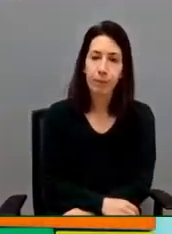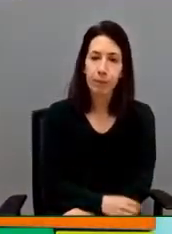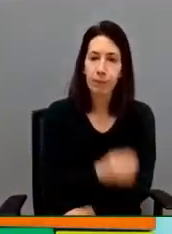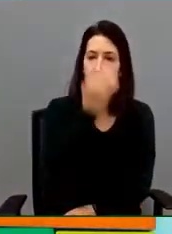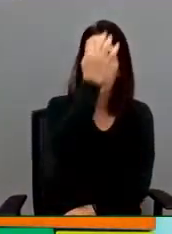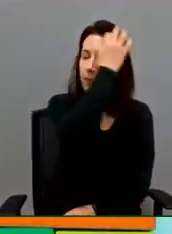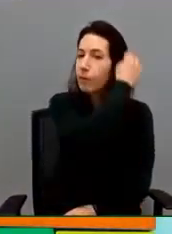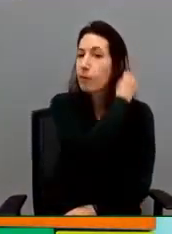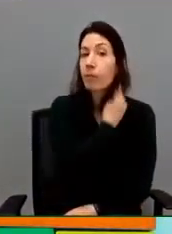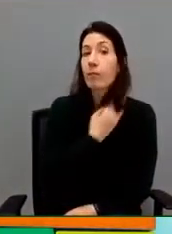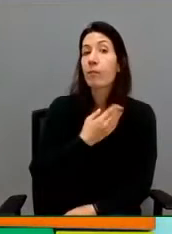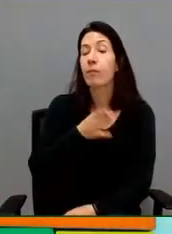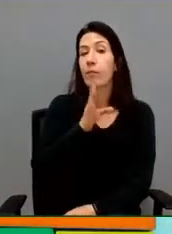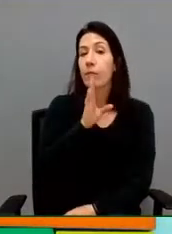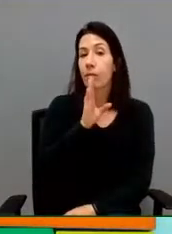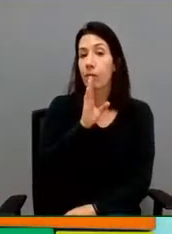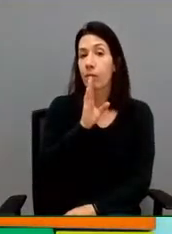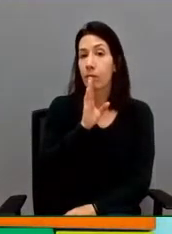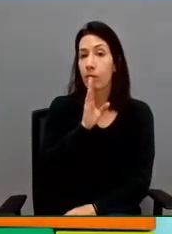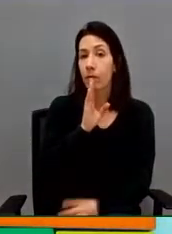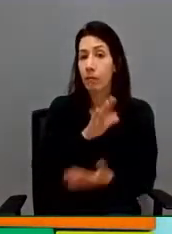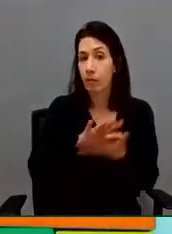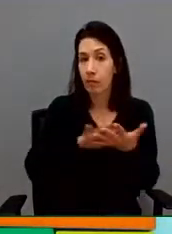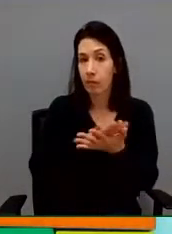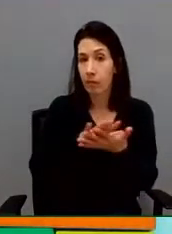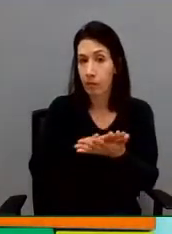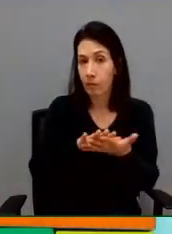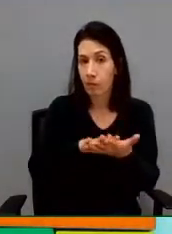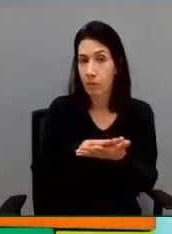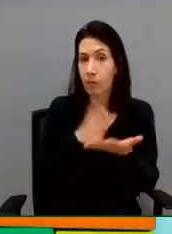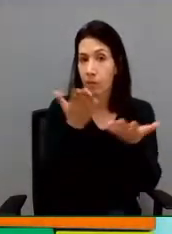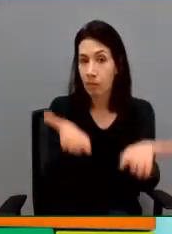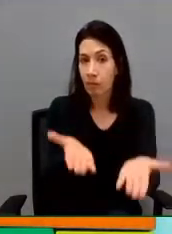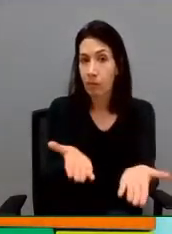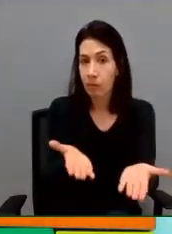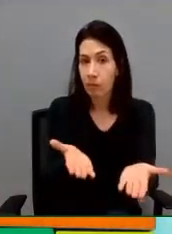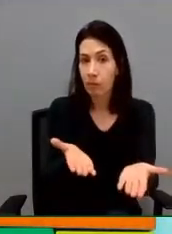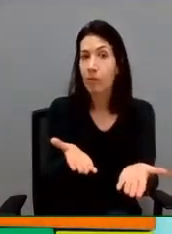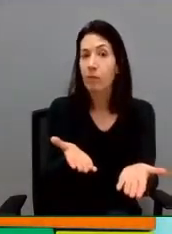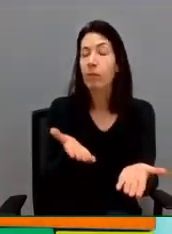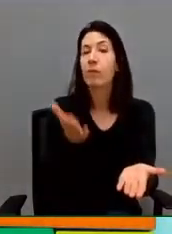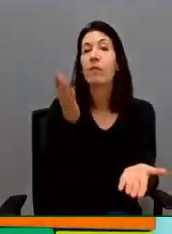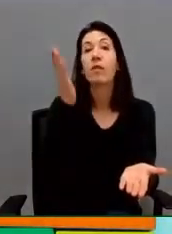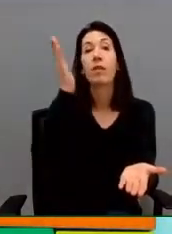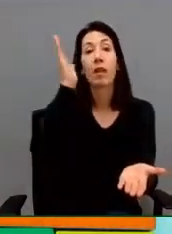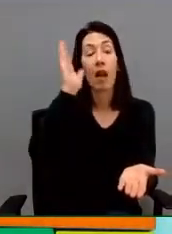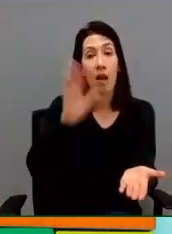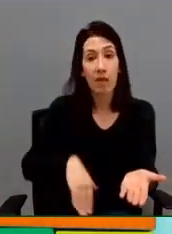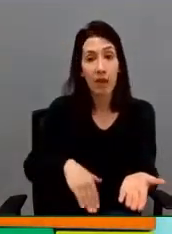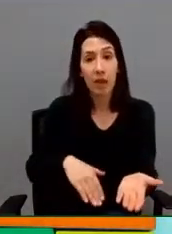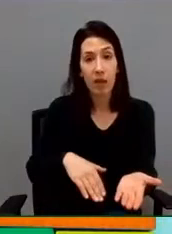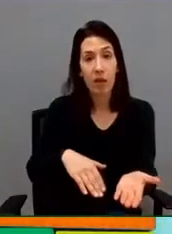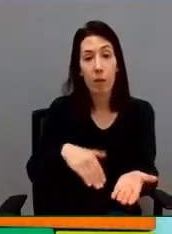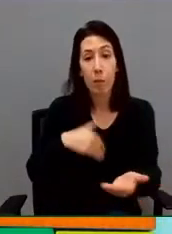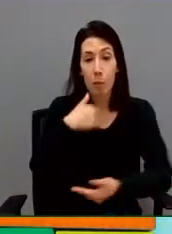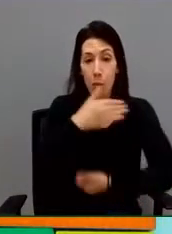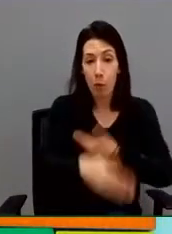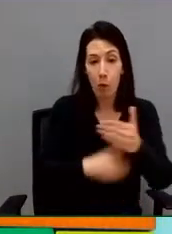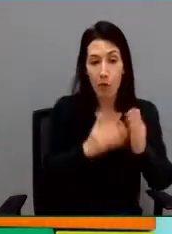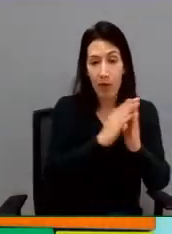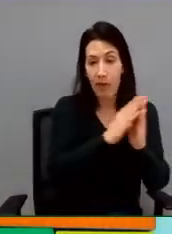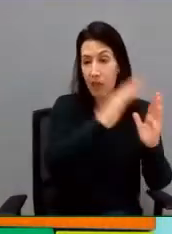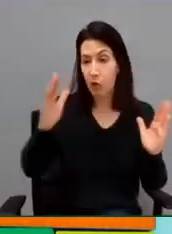Todo esto, al final, concluye como proceso en una